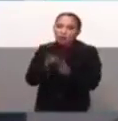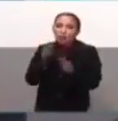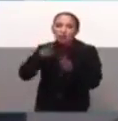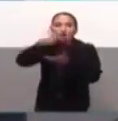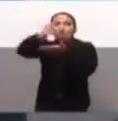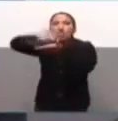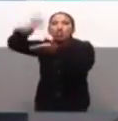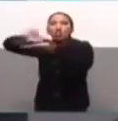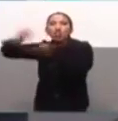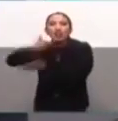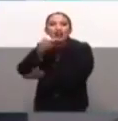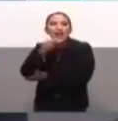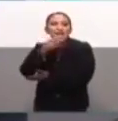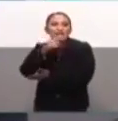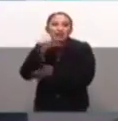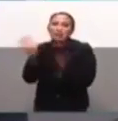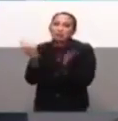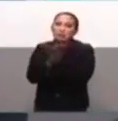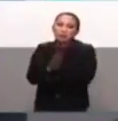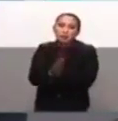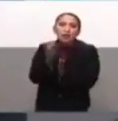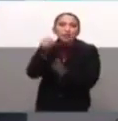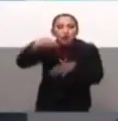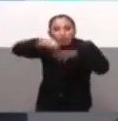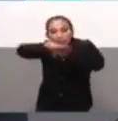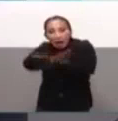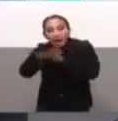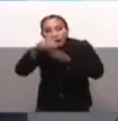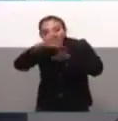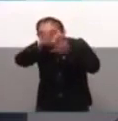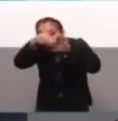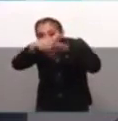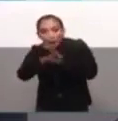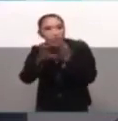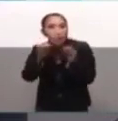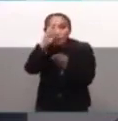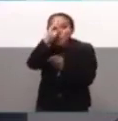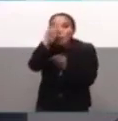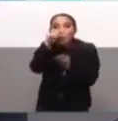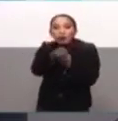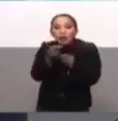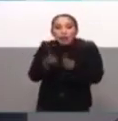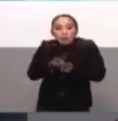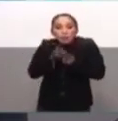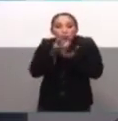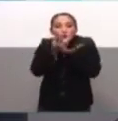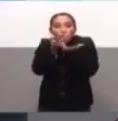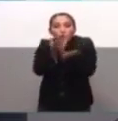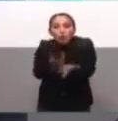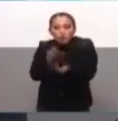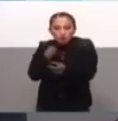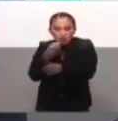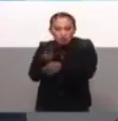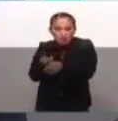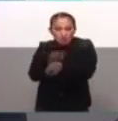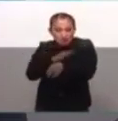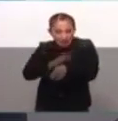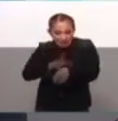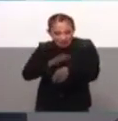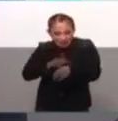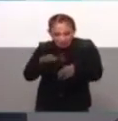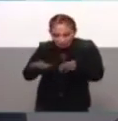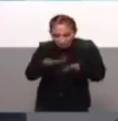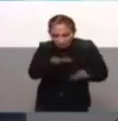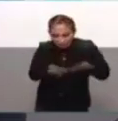grafiteando las cuevas. Y no meterse a las cuevas, porque en ellas se van a depositar muchos patógenos en los suelos,